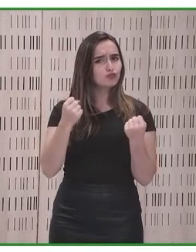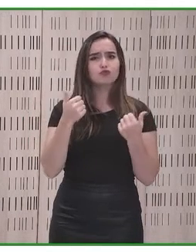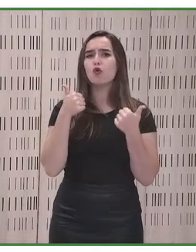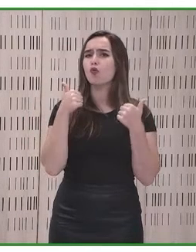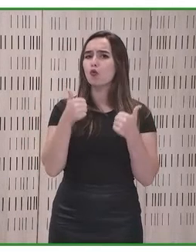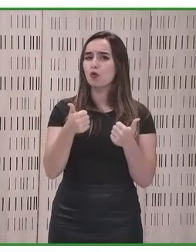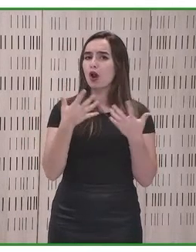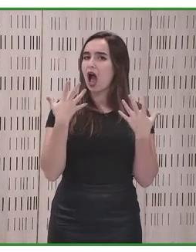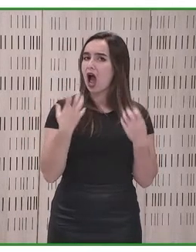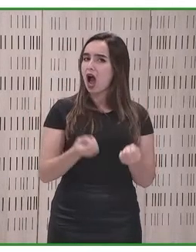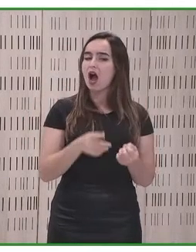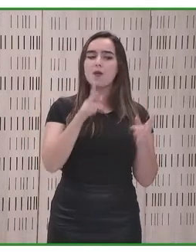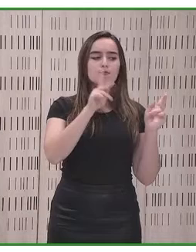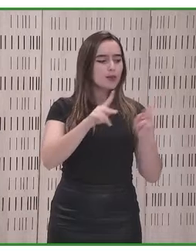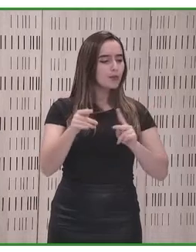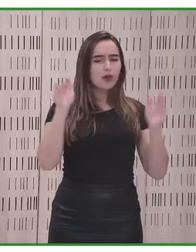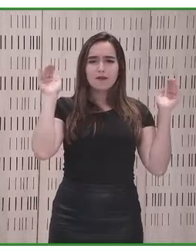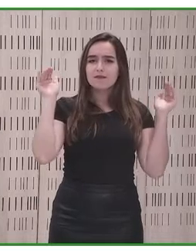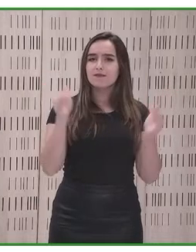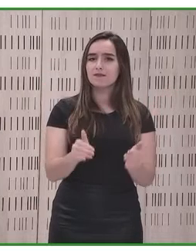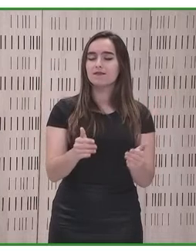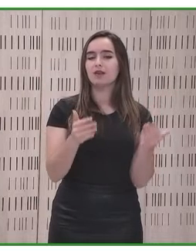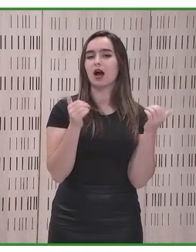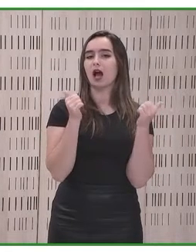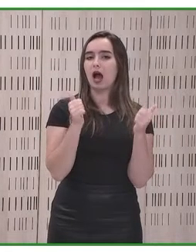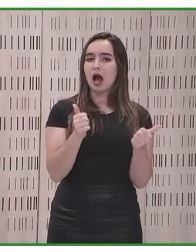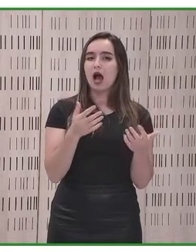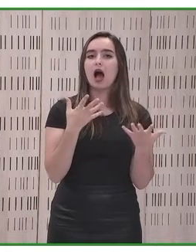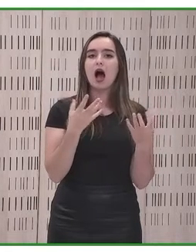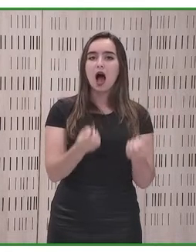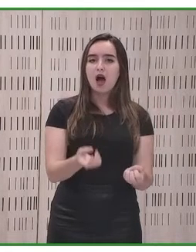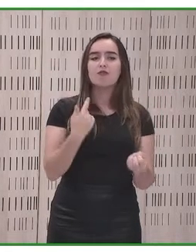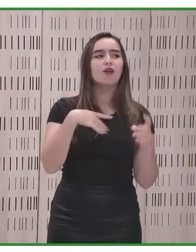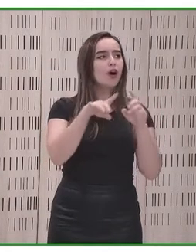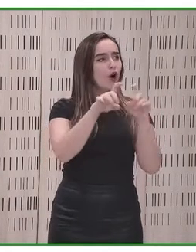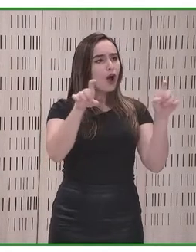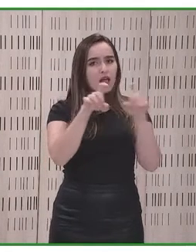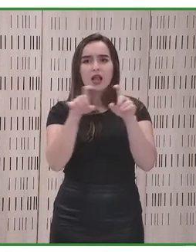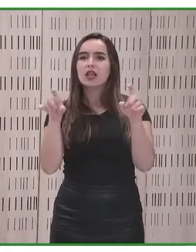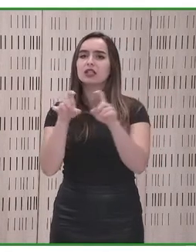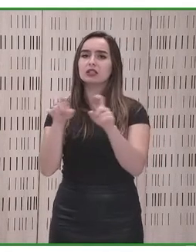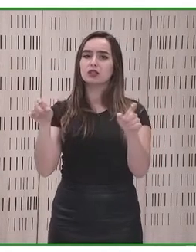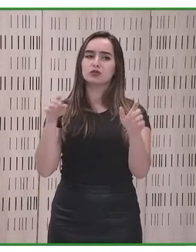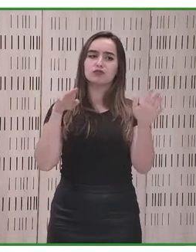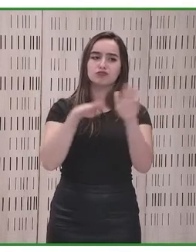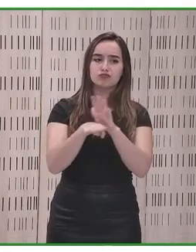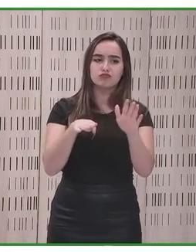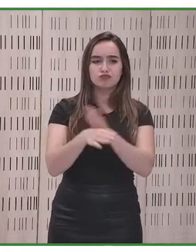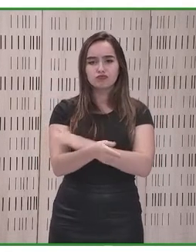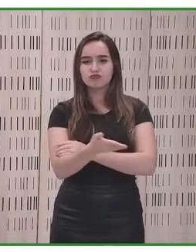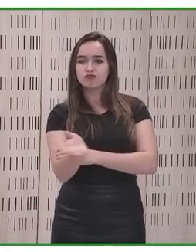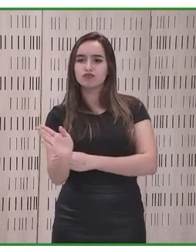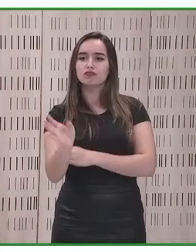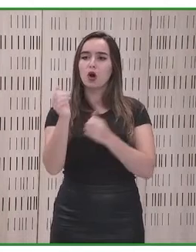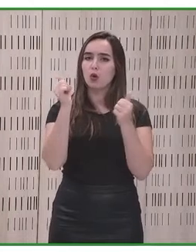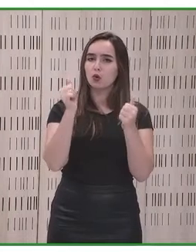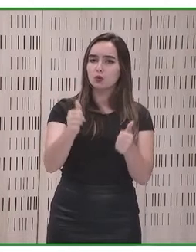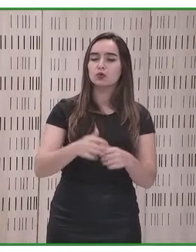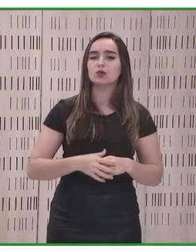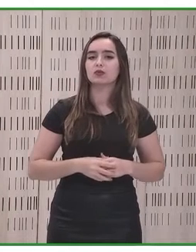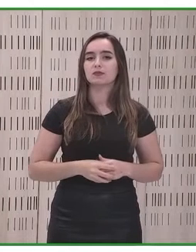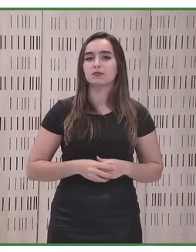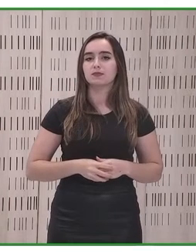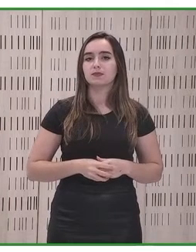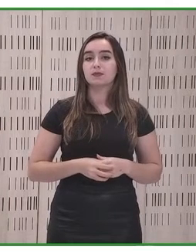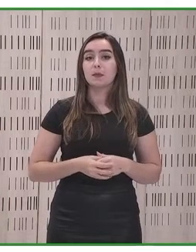dedicada, organizaciones punteras en términos de accesibilidad y de estándar.